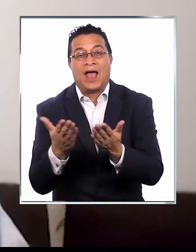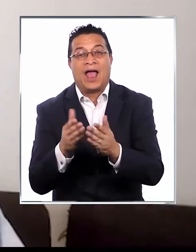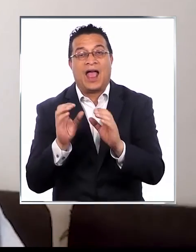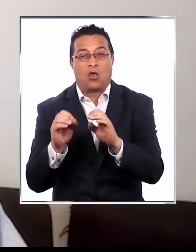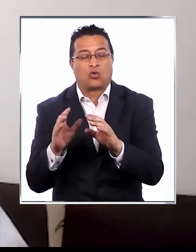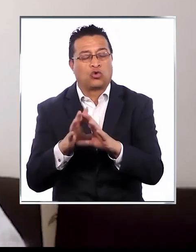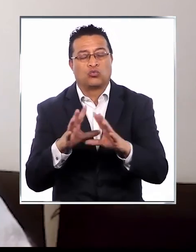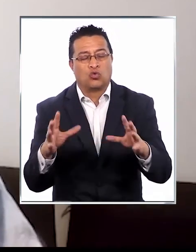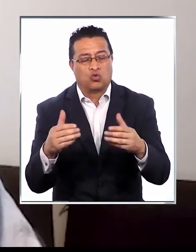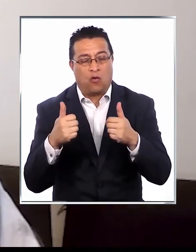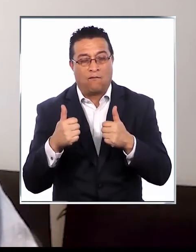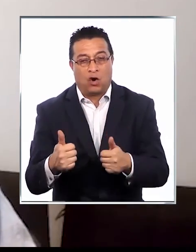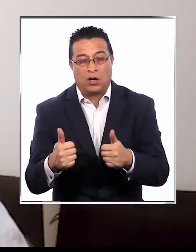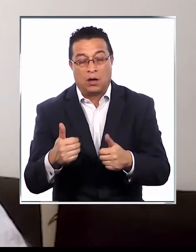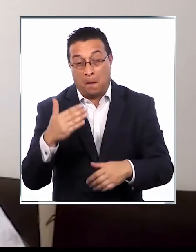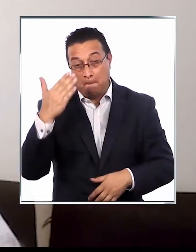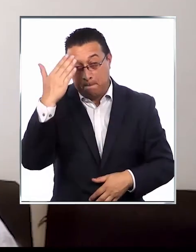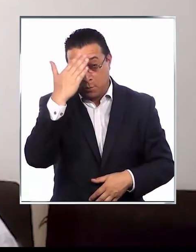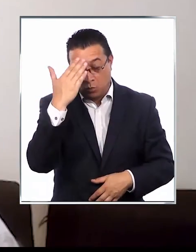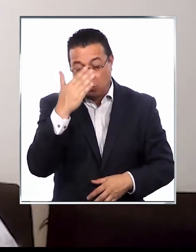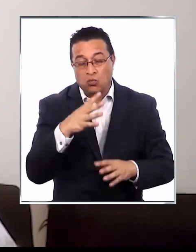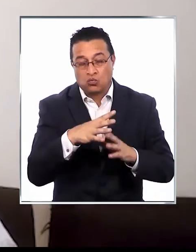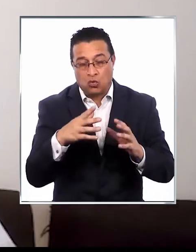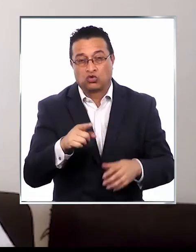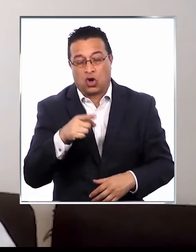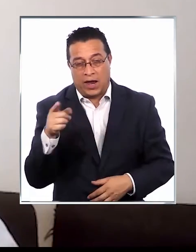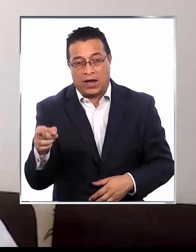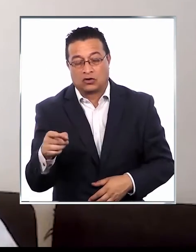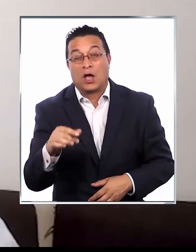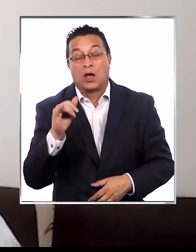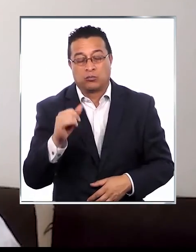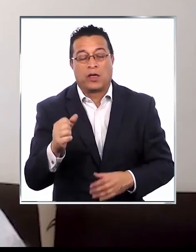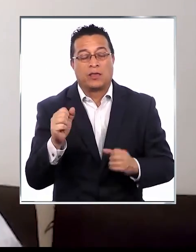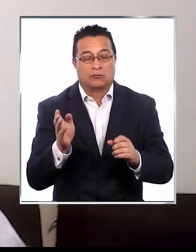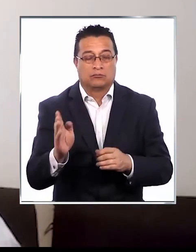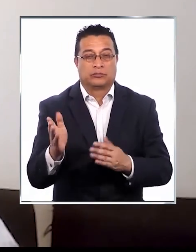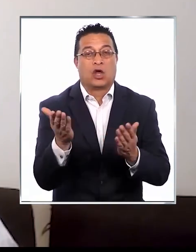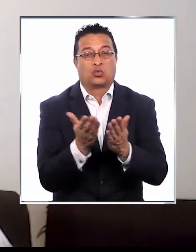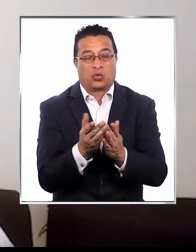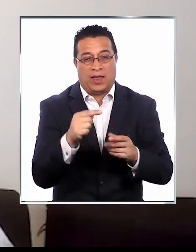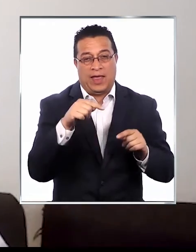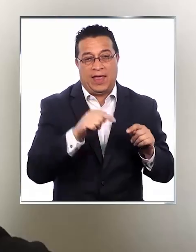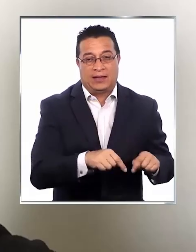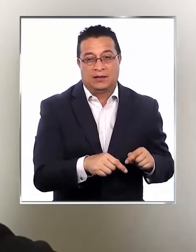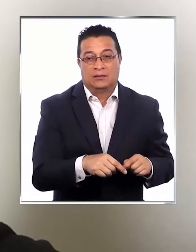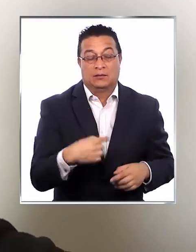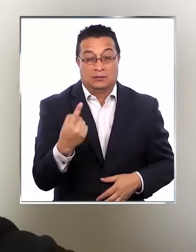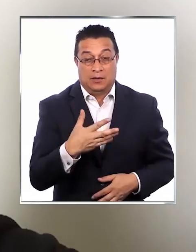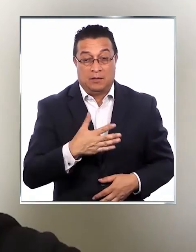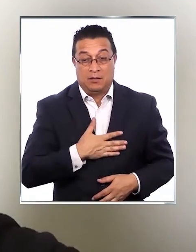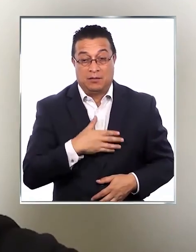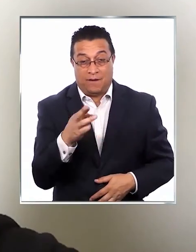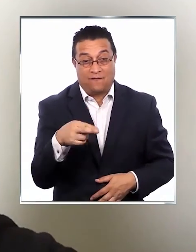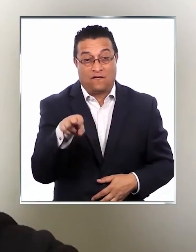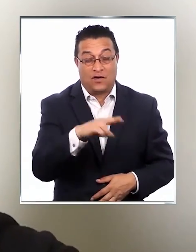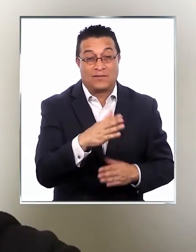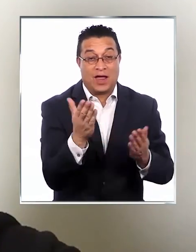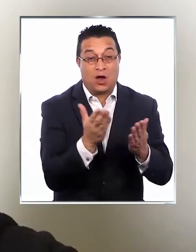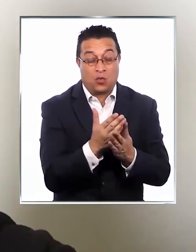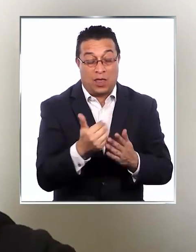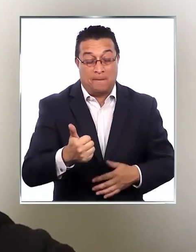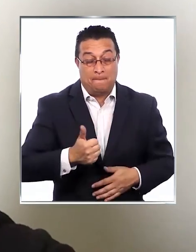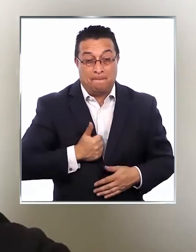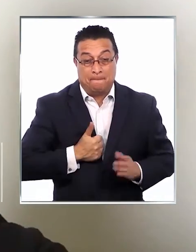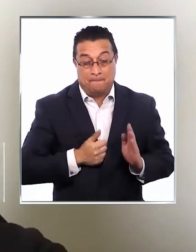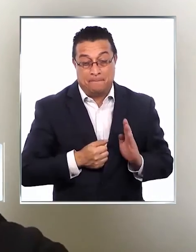educación súper buena, se preocupan de ello y pueden seguir estudiando desde acá. Para mí el retorno a clases de